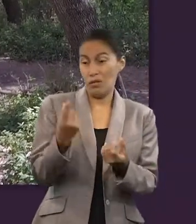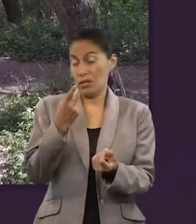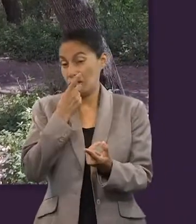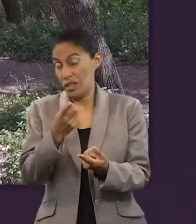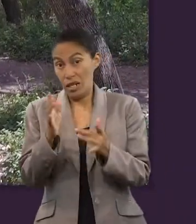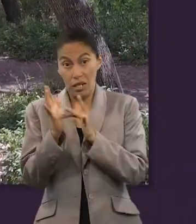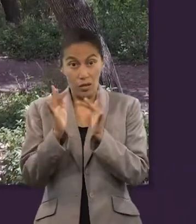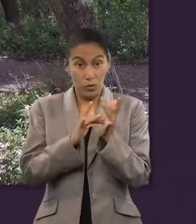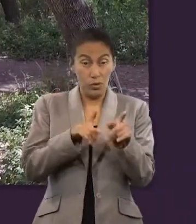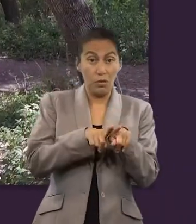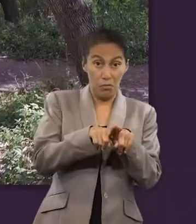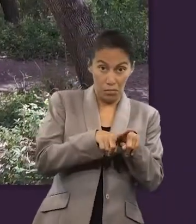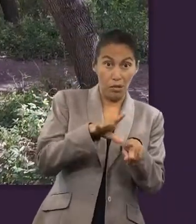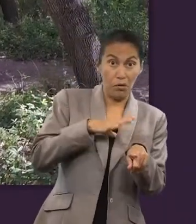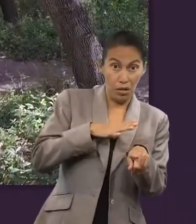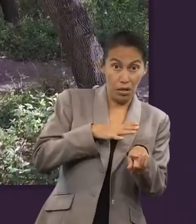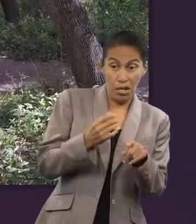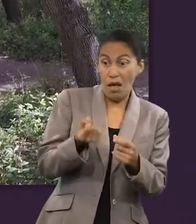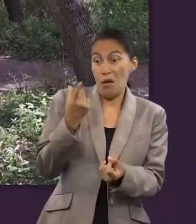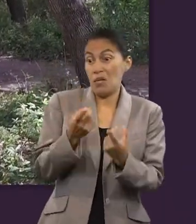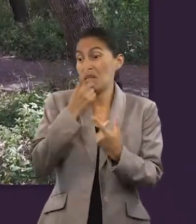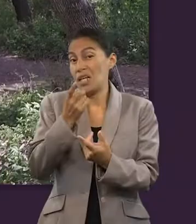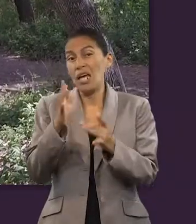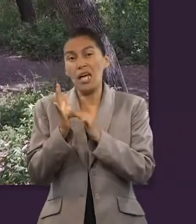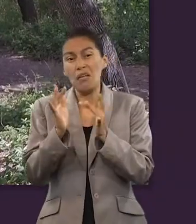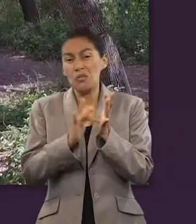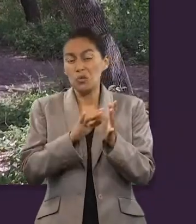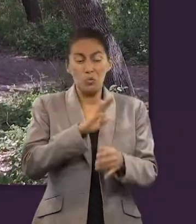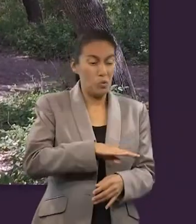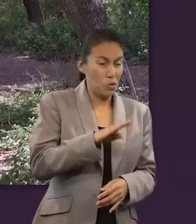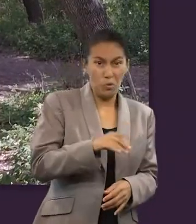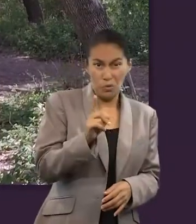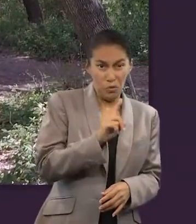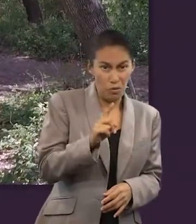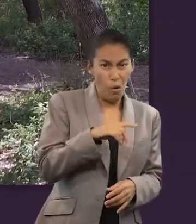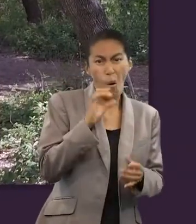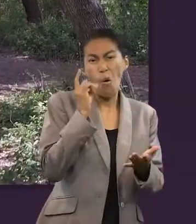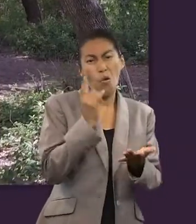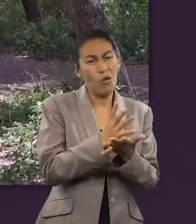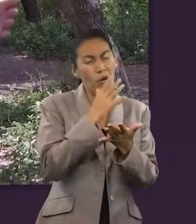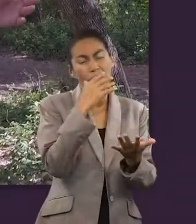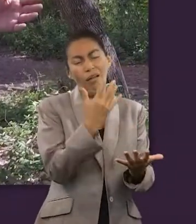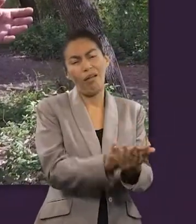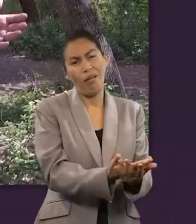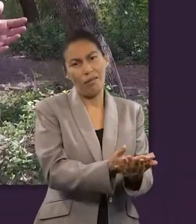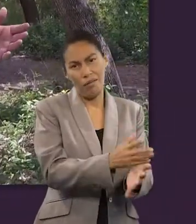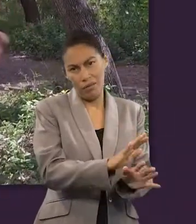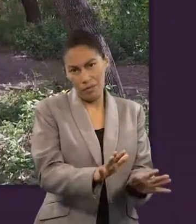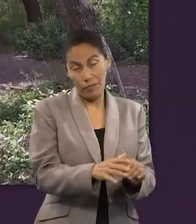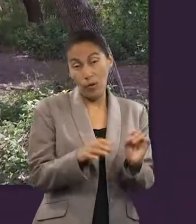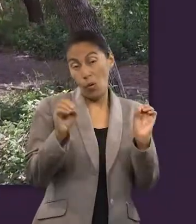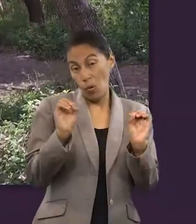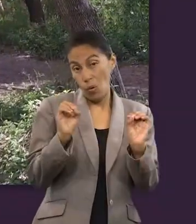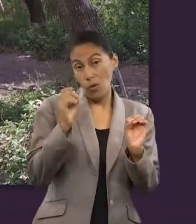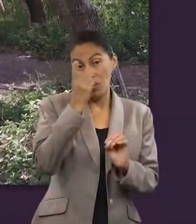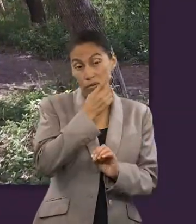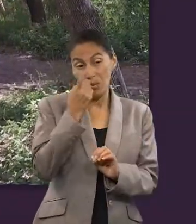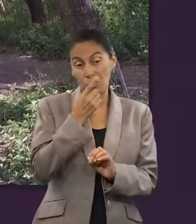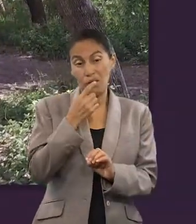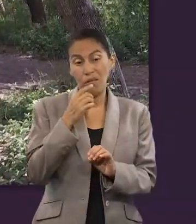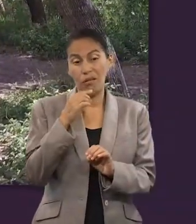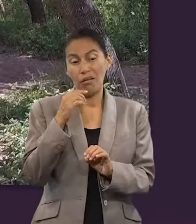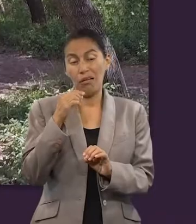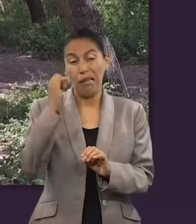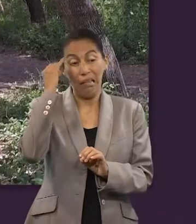tiene un hermano, que si Jesús no había muerto, solamente estaba desmayado, o que los discípulos alucinaron que lo vieron.